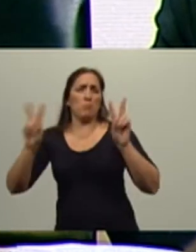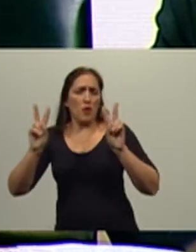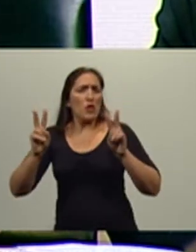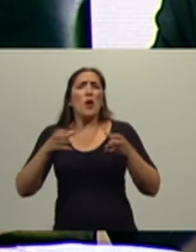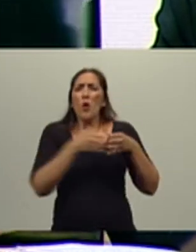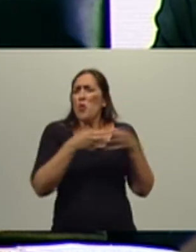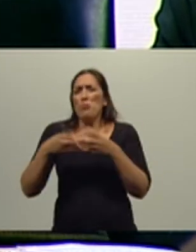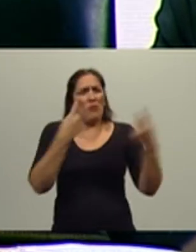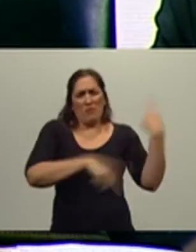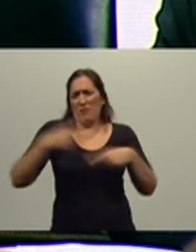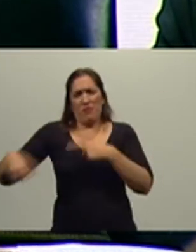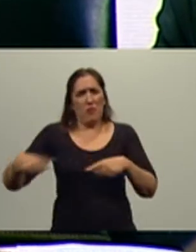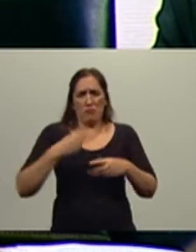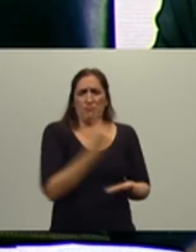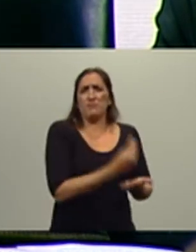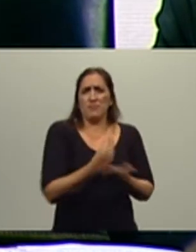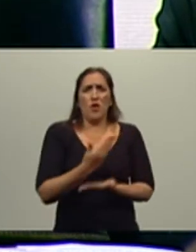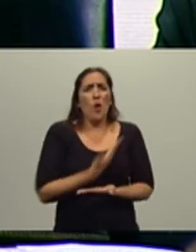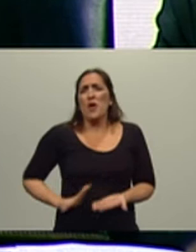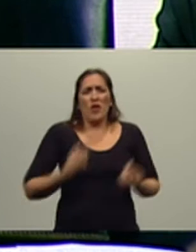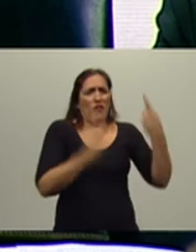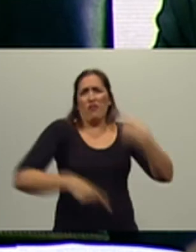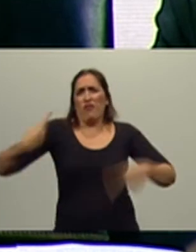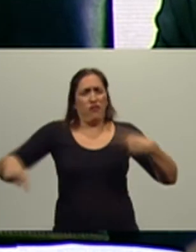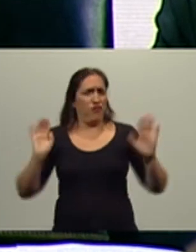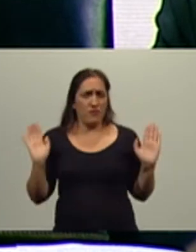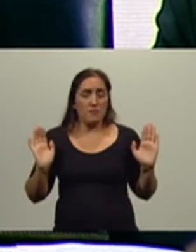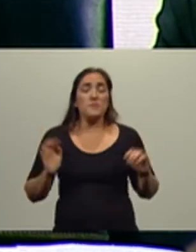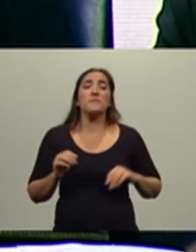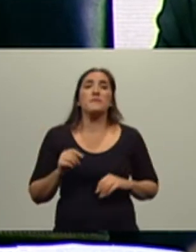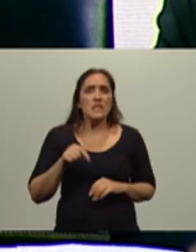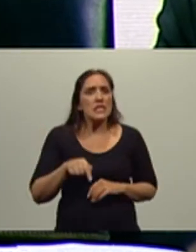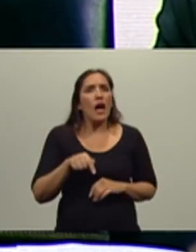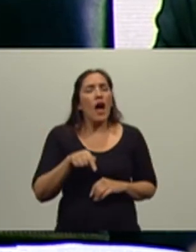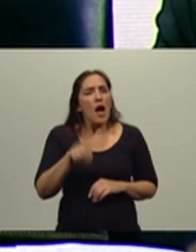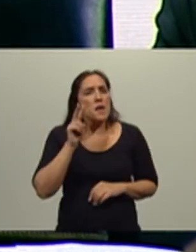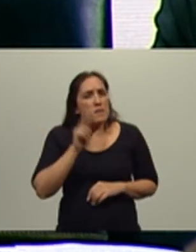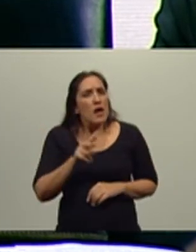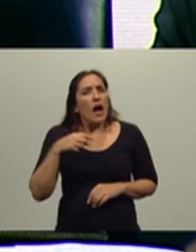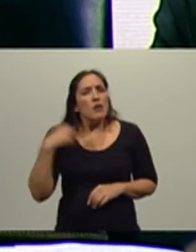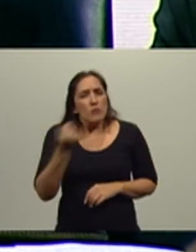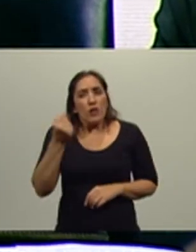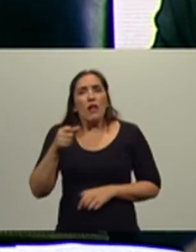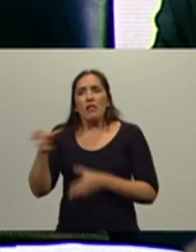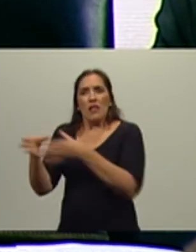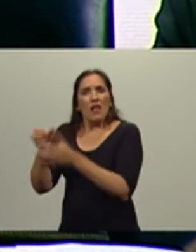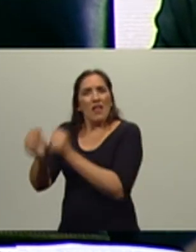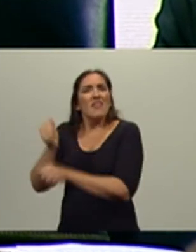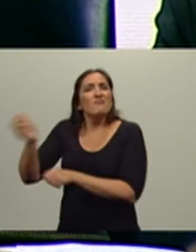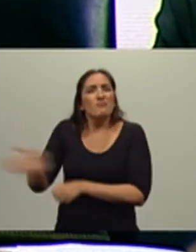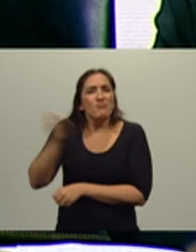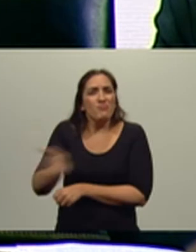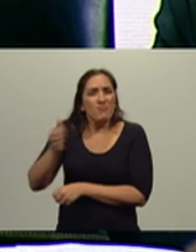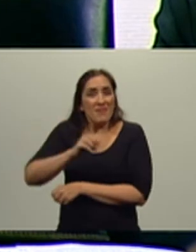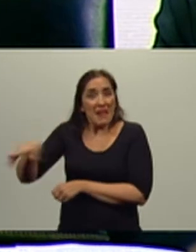todo color. Entonces, creo que esto es importante que también lo entiendan los productores y sobre todo los jóvenes